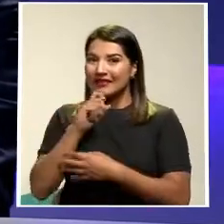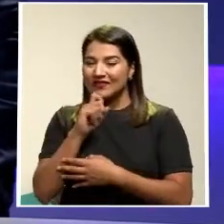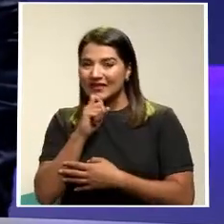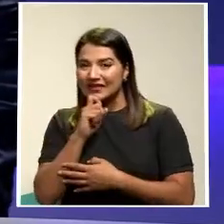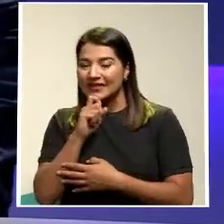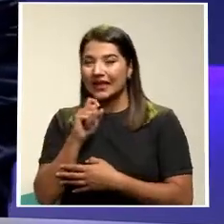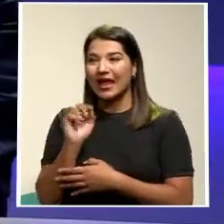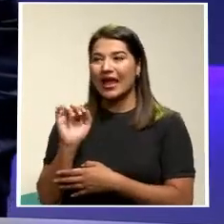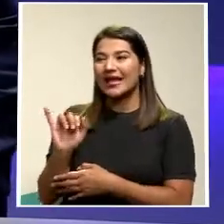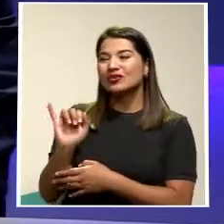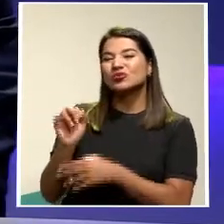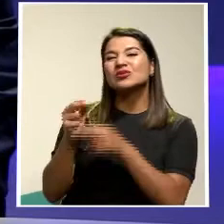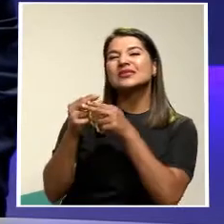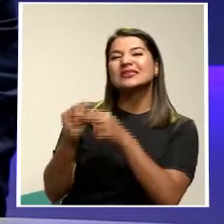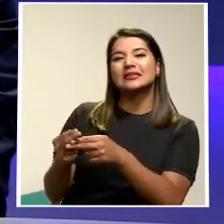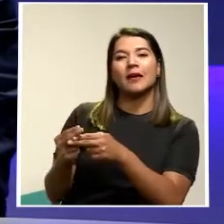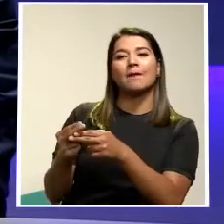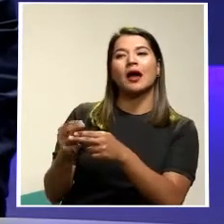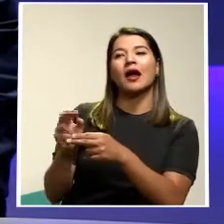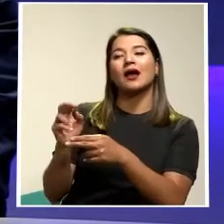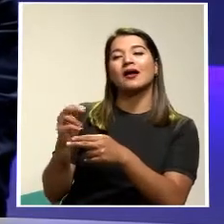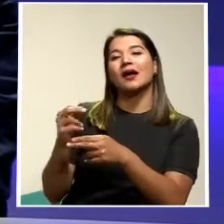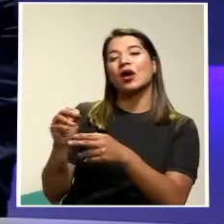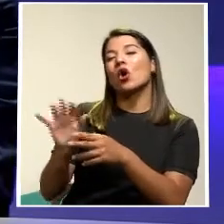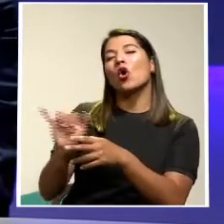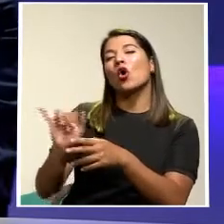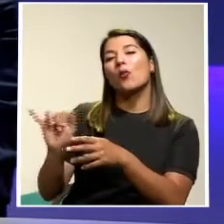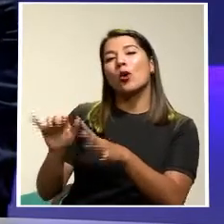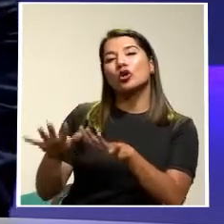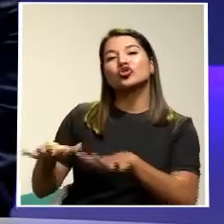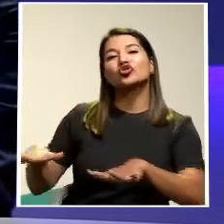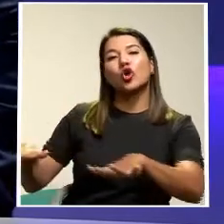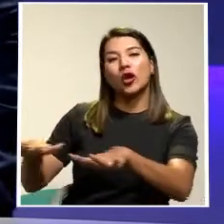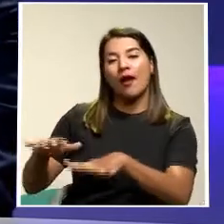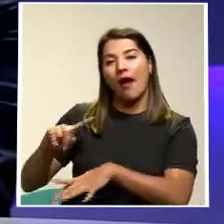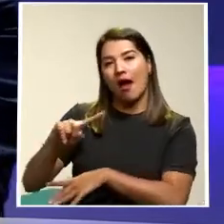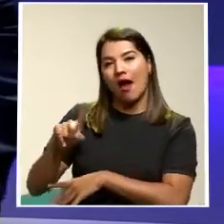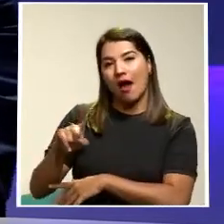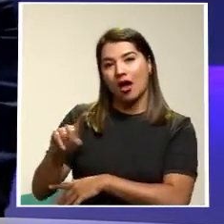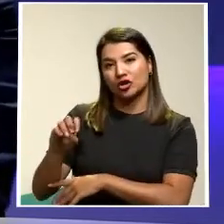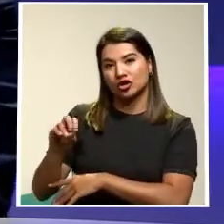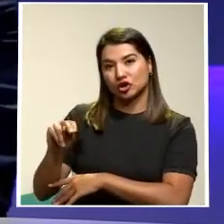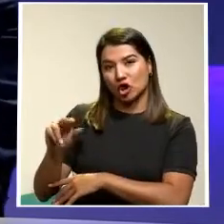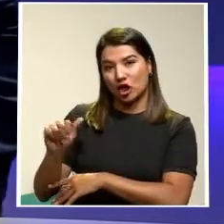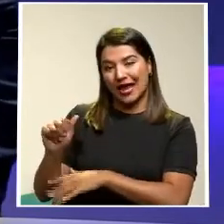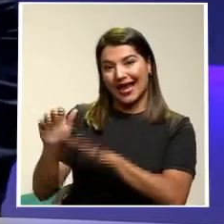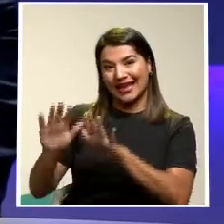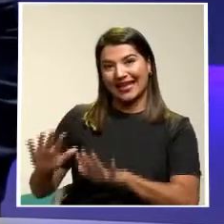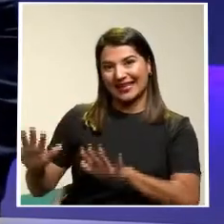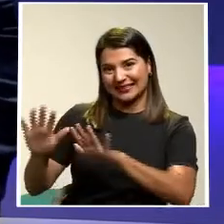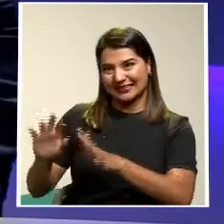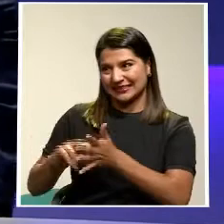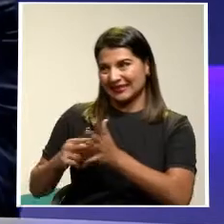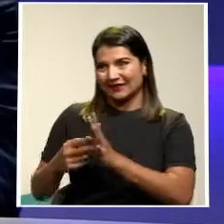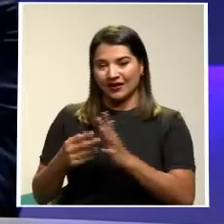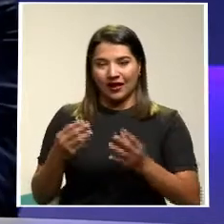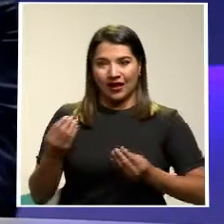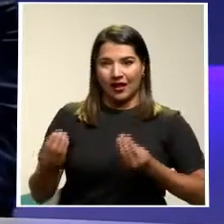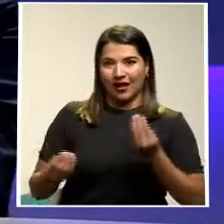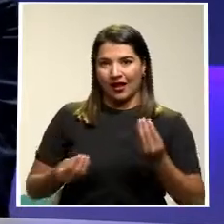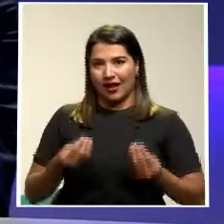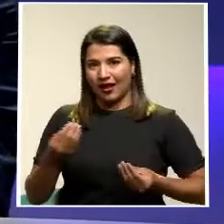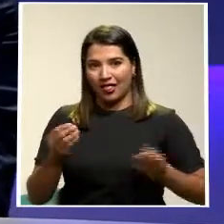llamadas O famosas zonas grises Del sector laboral Entonces es ahí Donde la idea A partir del Ministerio de Trabajo Es